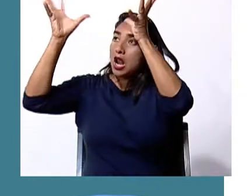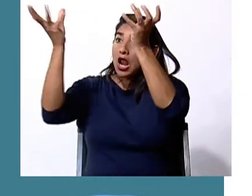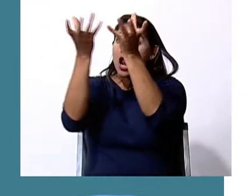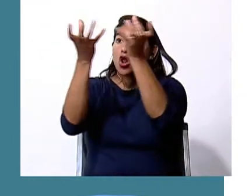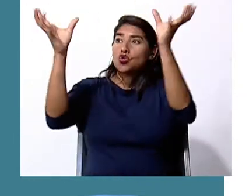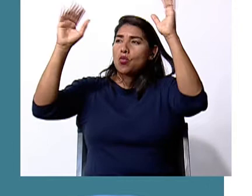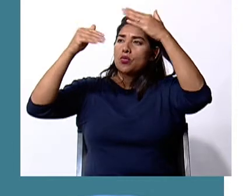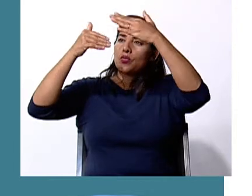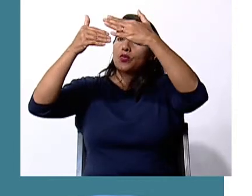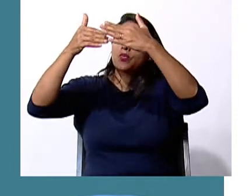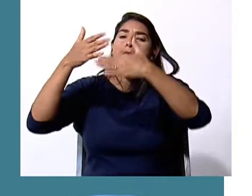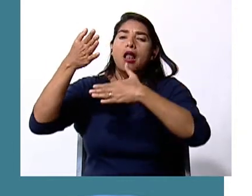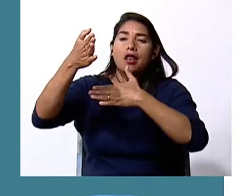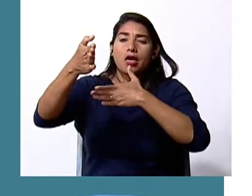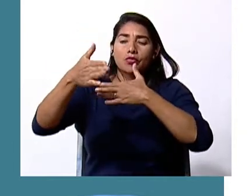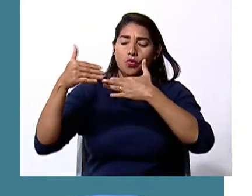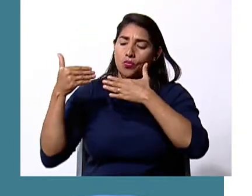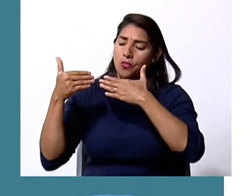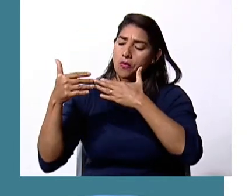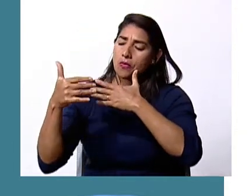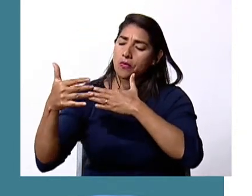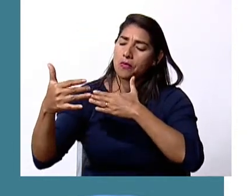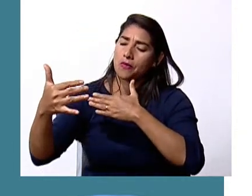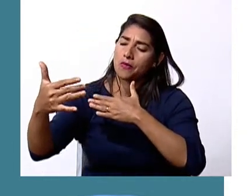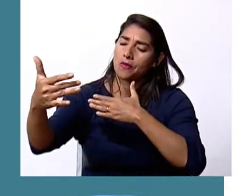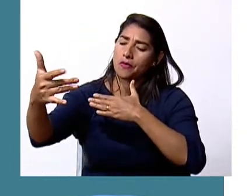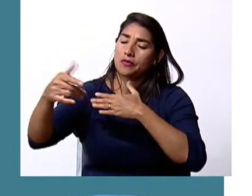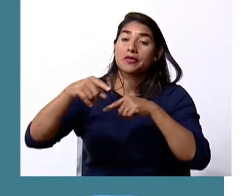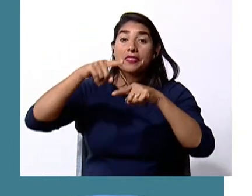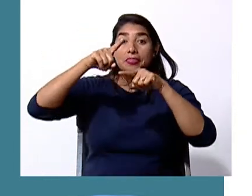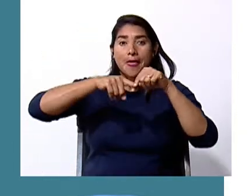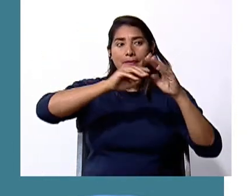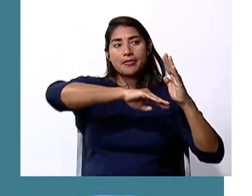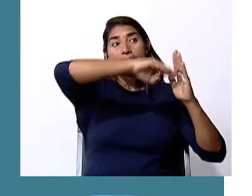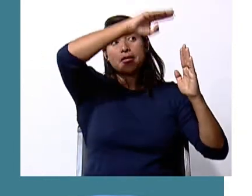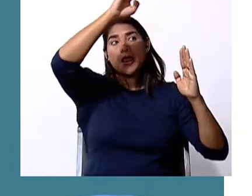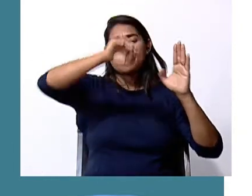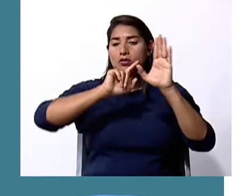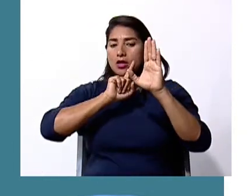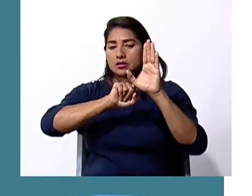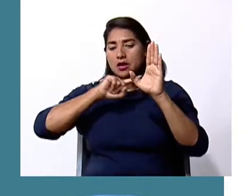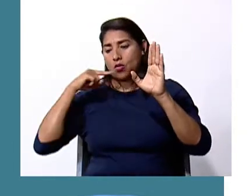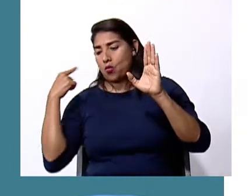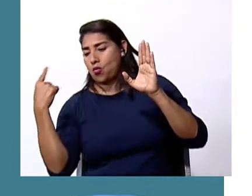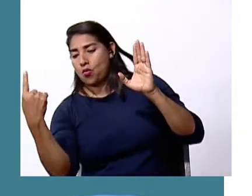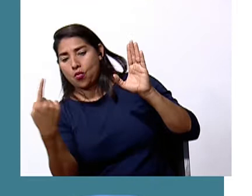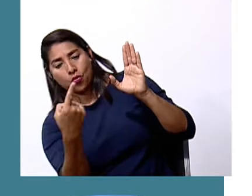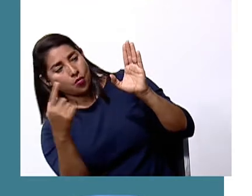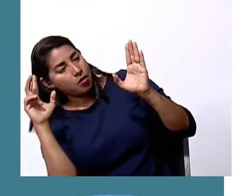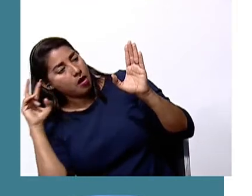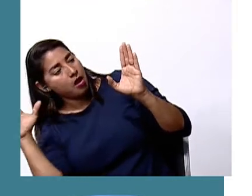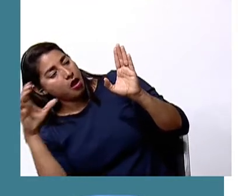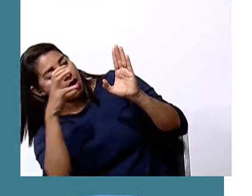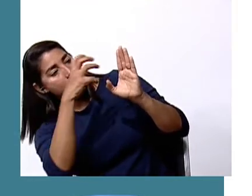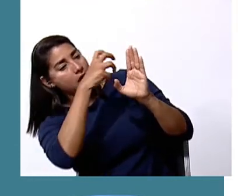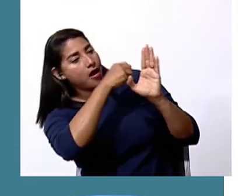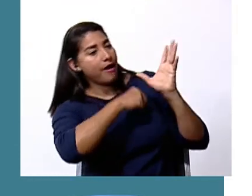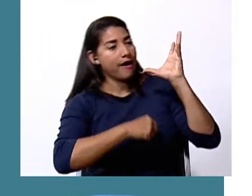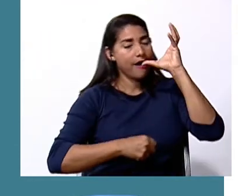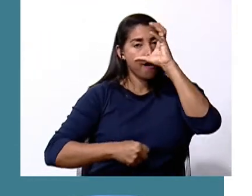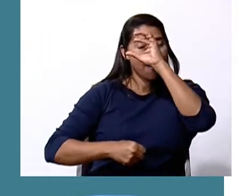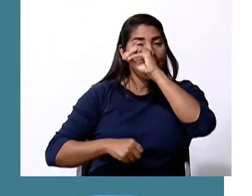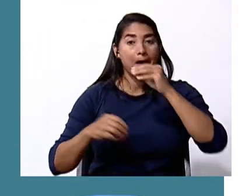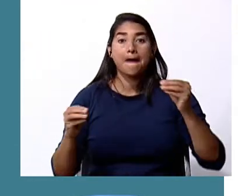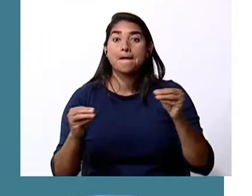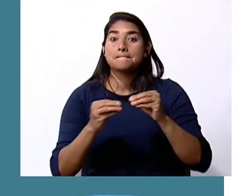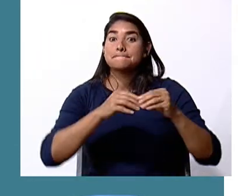Además dependiendo del lado de la montaña que se esté se puede percibir mayor o menor